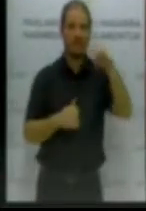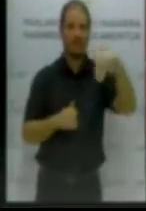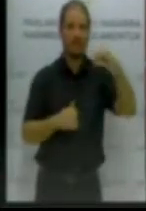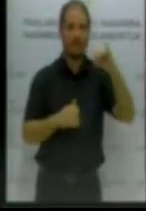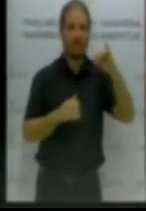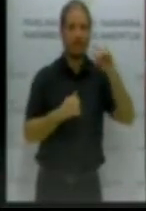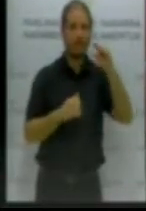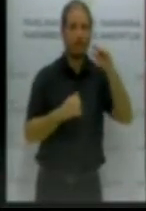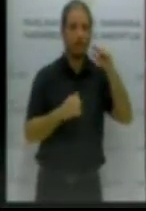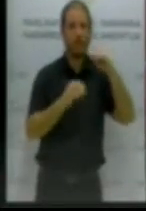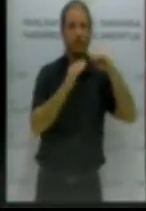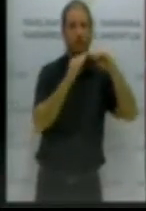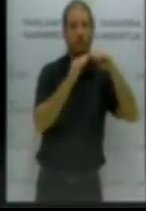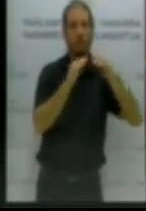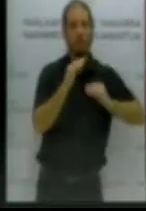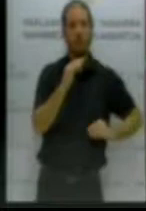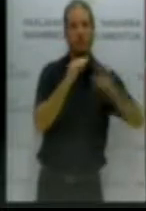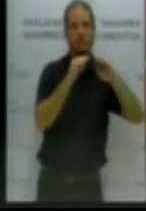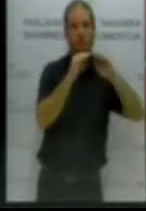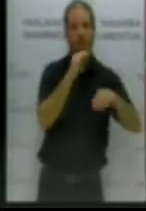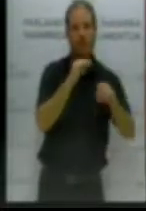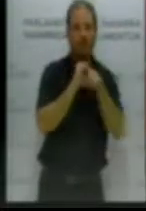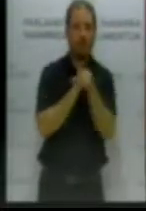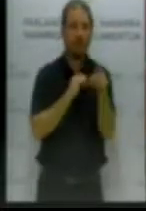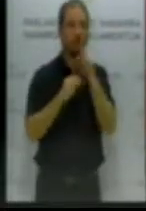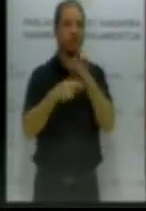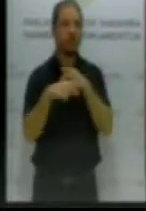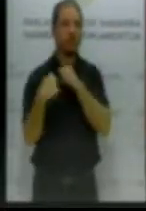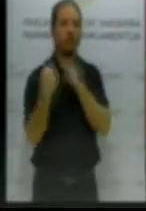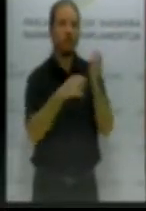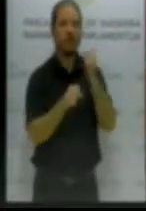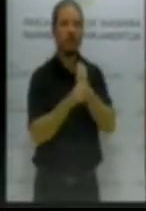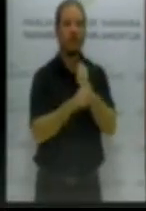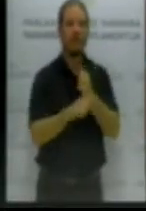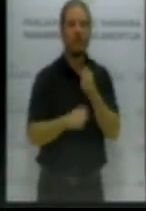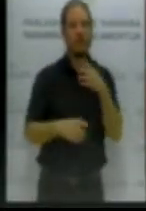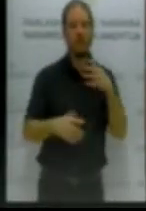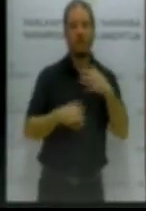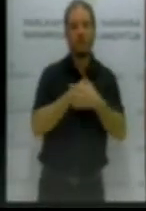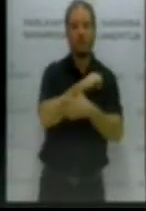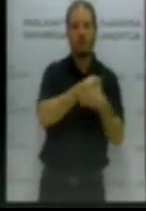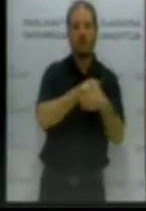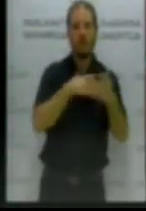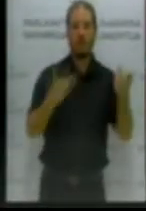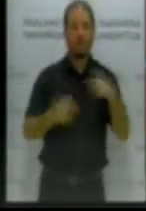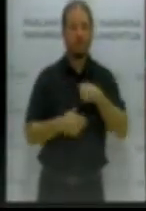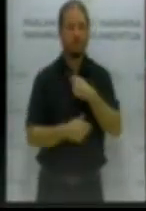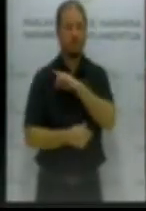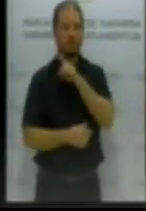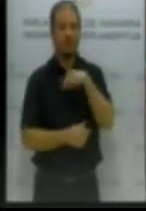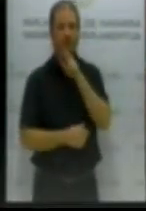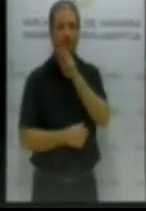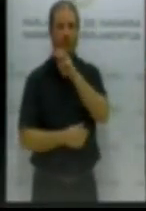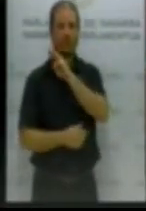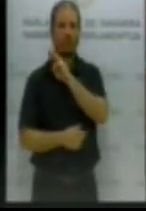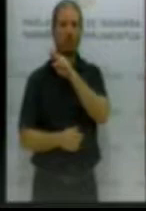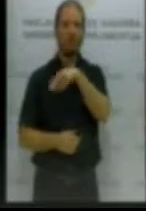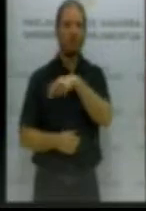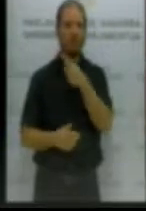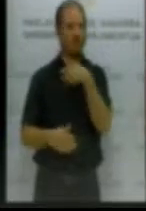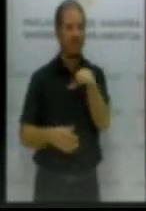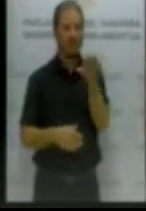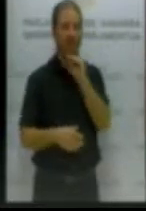desde Unión del Pueblo Navarro no podemos entender que a ustedes les parezca el mínimo vital para estos